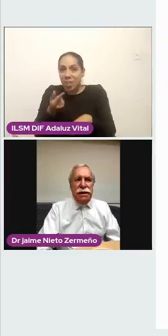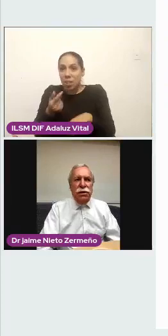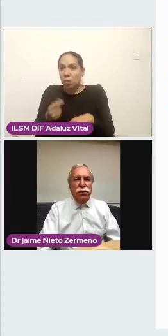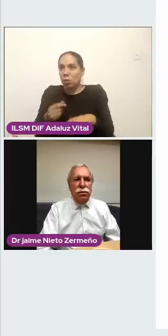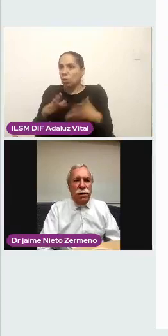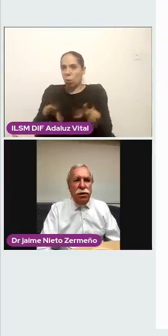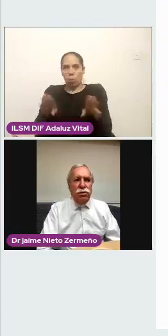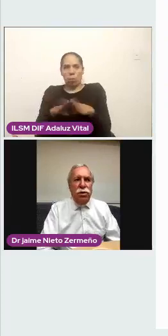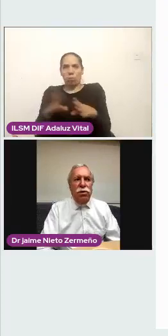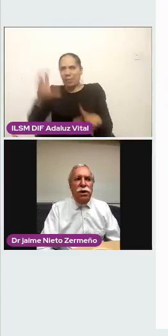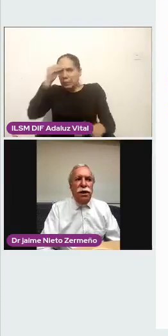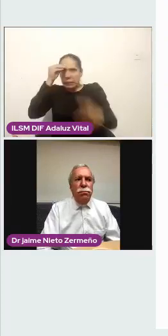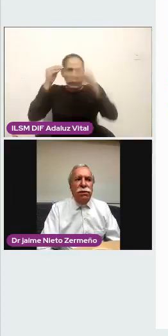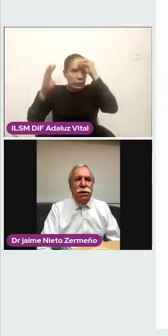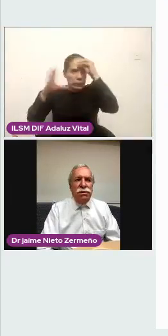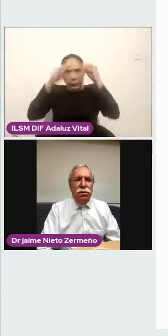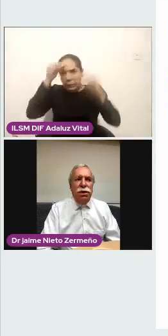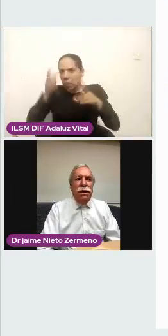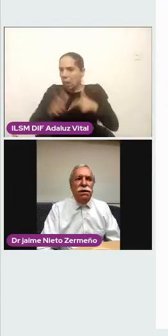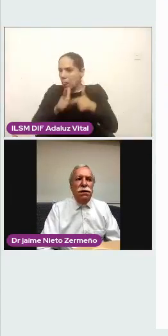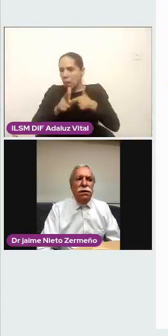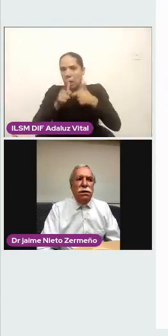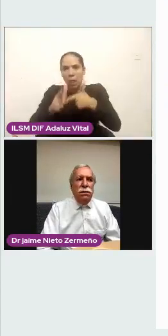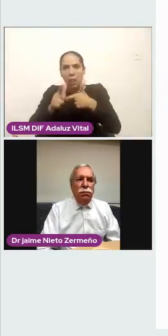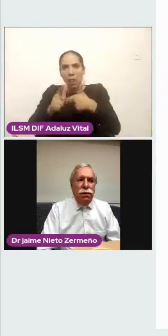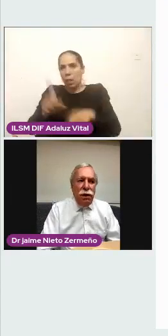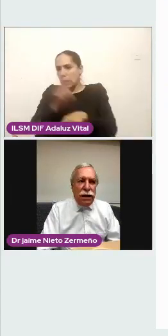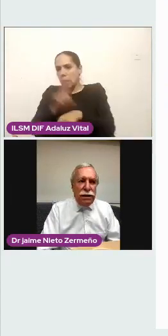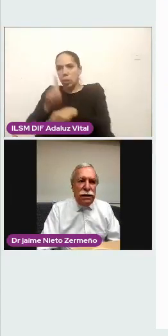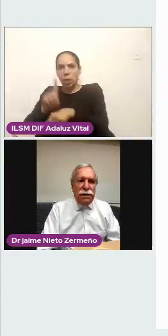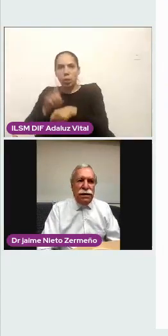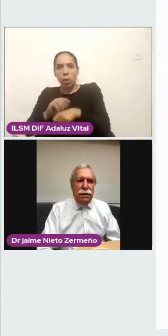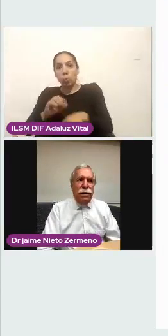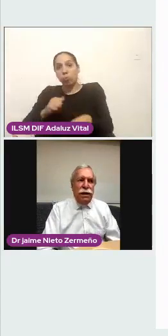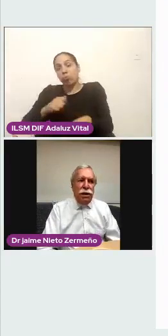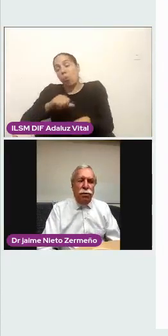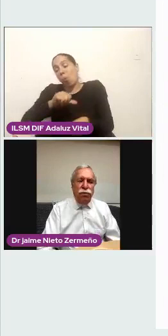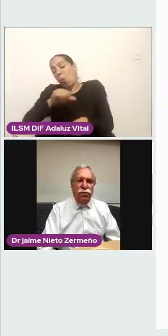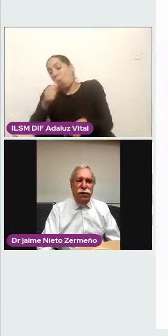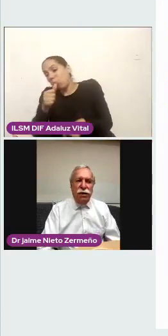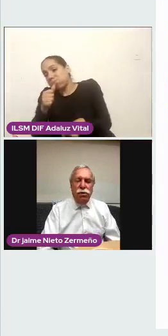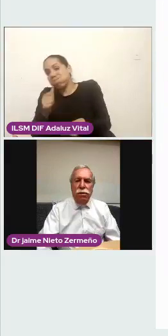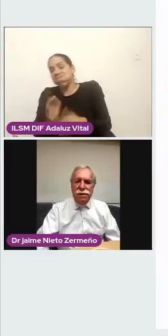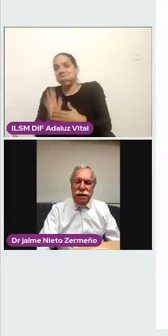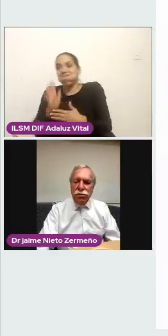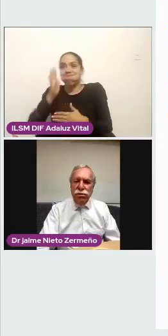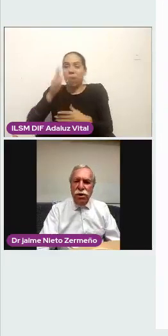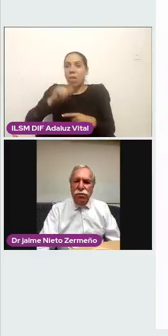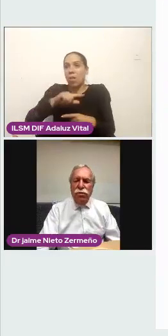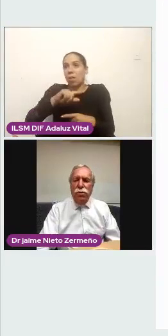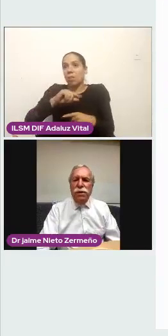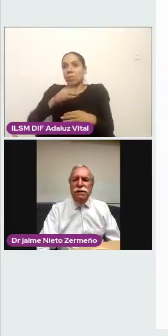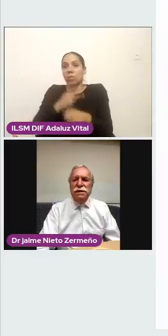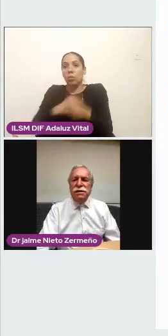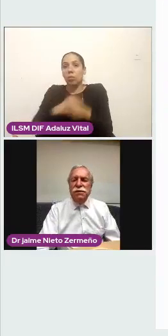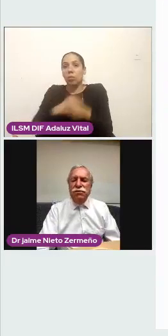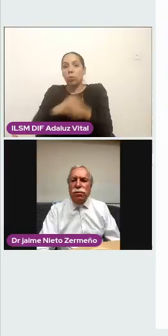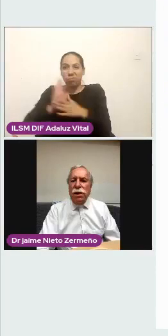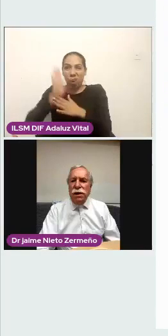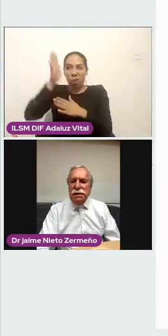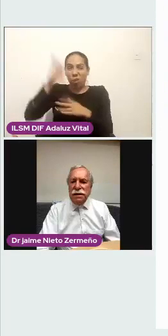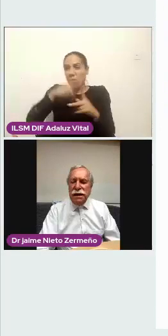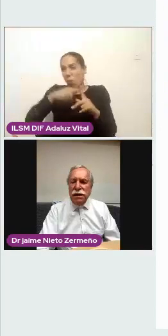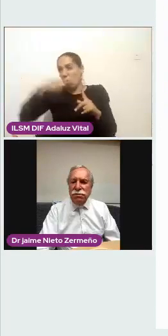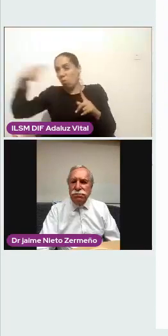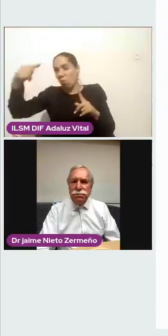que están aquí, el doctor Mario Torroella, Manuel Escoria, Manuel Cárdenas de la Vega y el propio Federico Gómez Santos, fueron pediatras que se